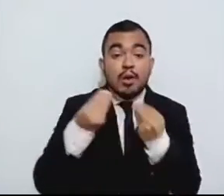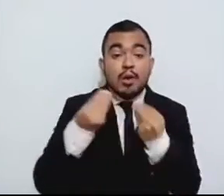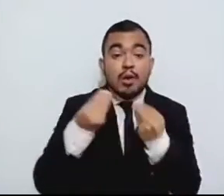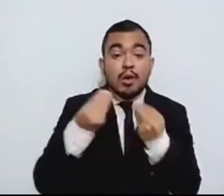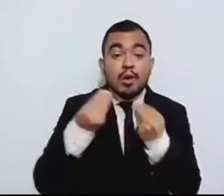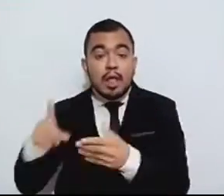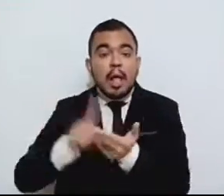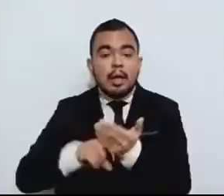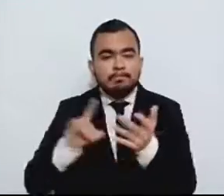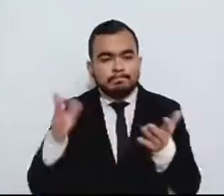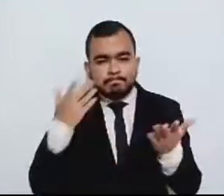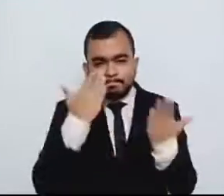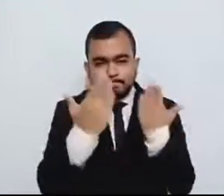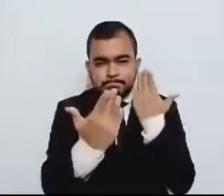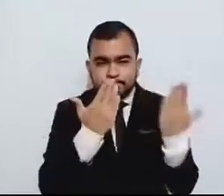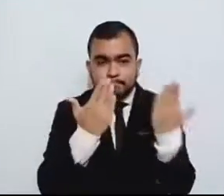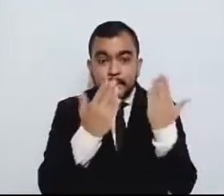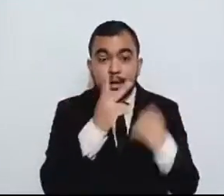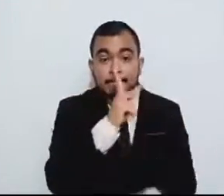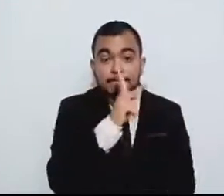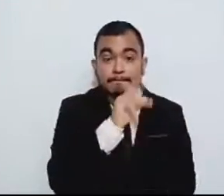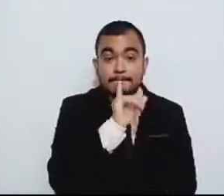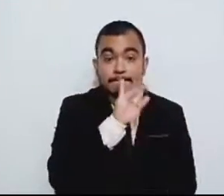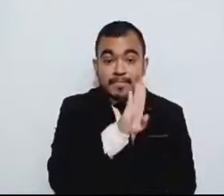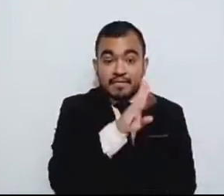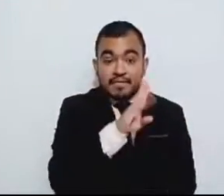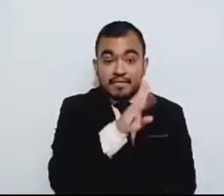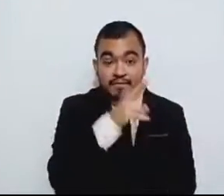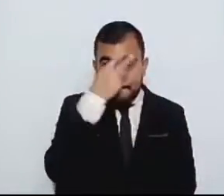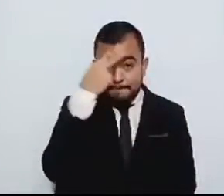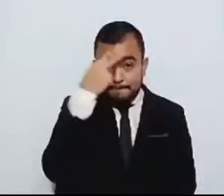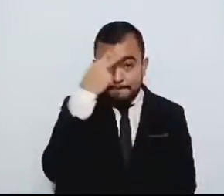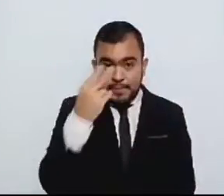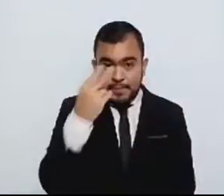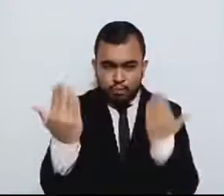de México se situaron en el 0.14 por ciento.